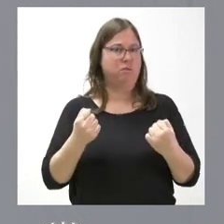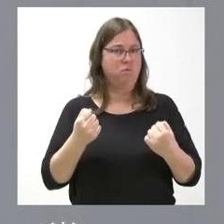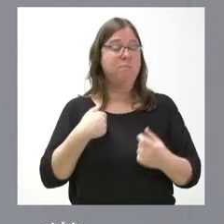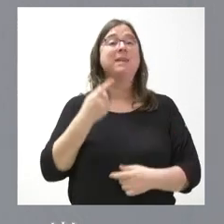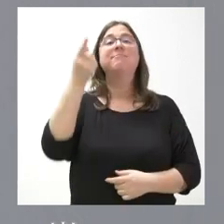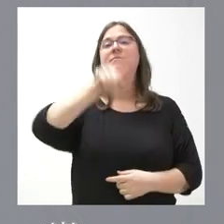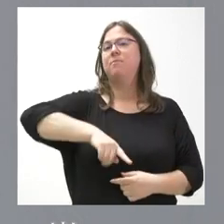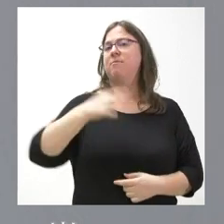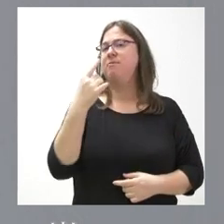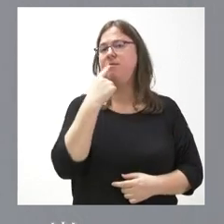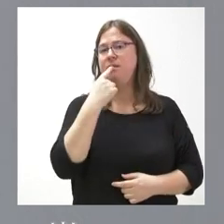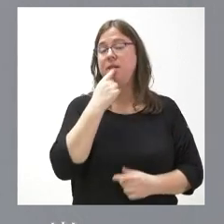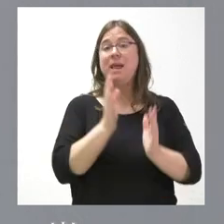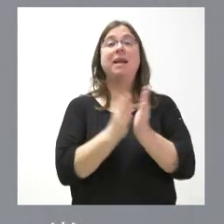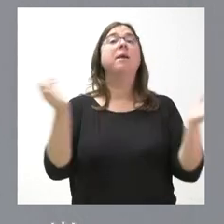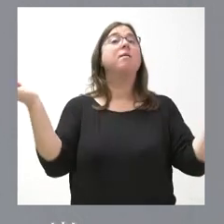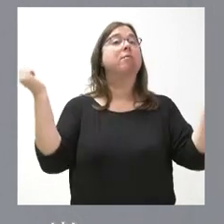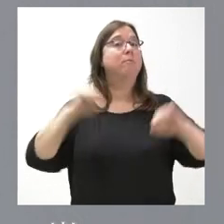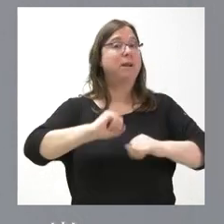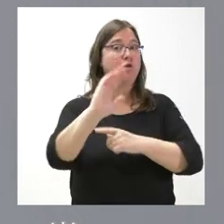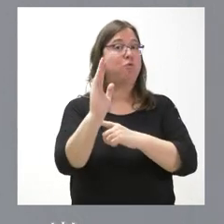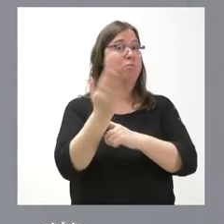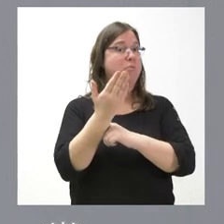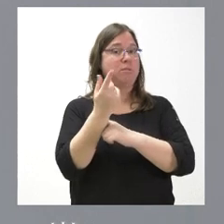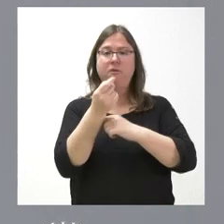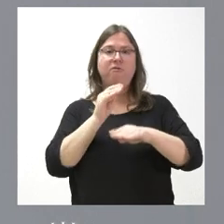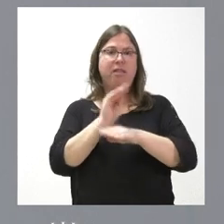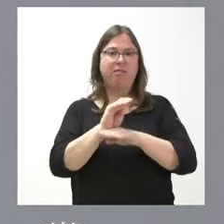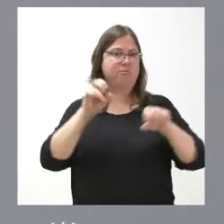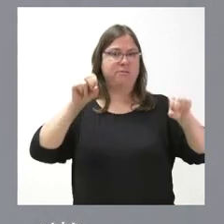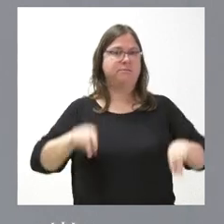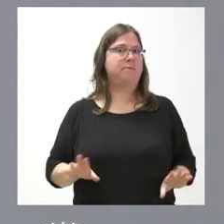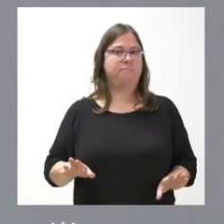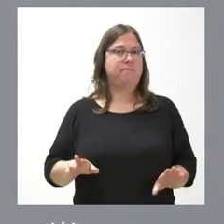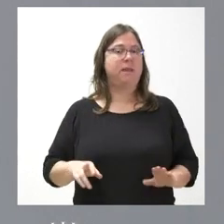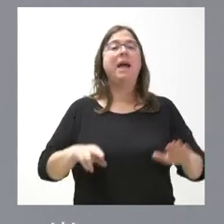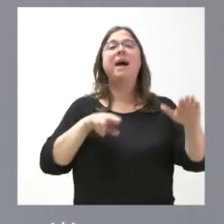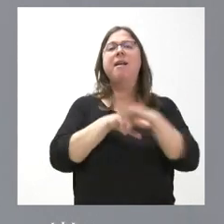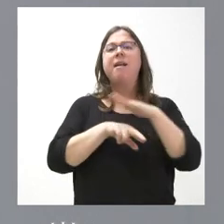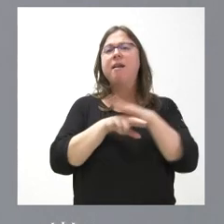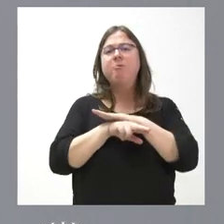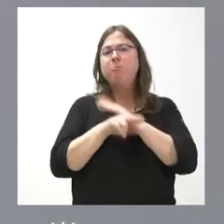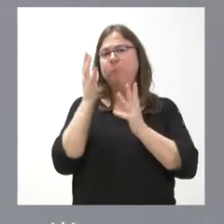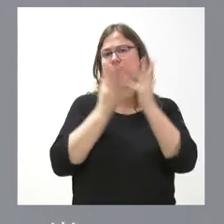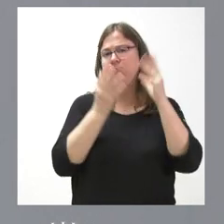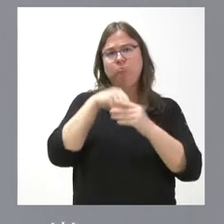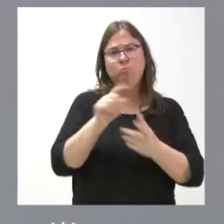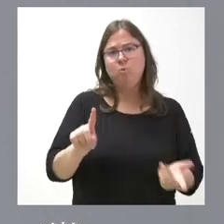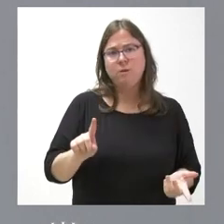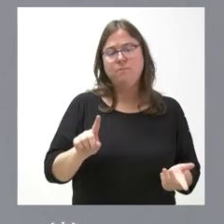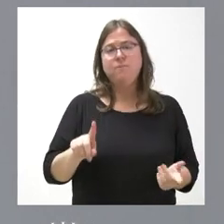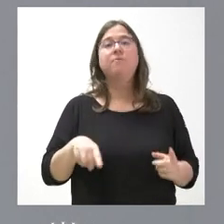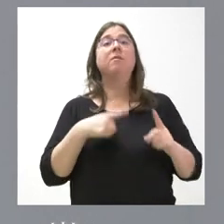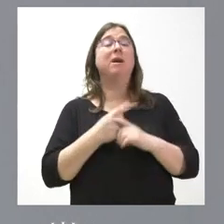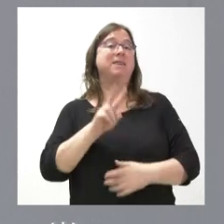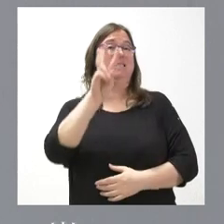es que este pacto que se nos propone viene sin financiación, no cuantifica los recursos que van a llegar a aquellos que tenemos que aplicarlo. Y, en